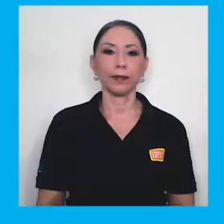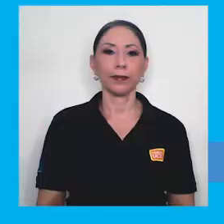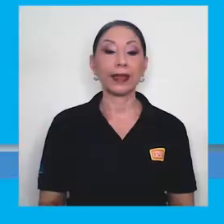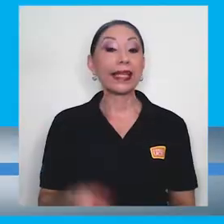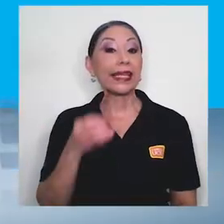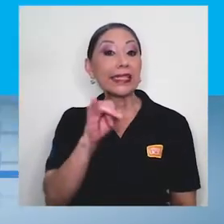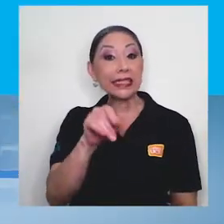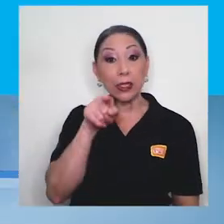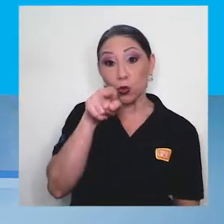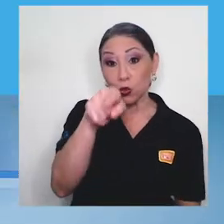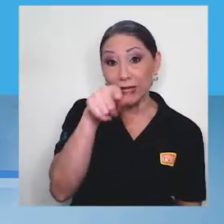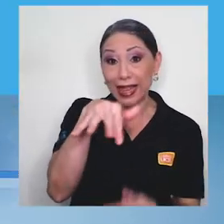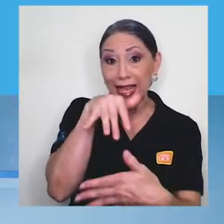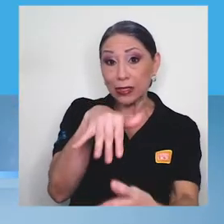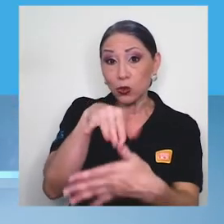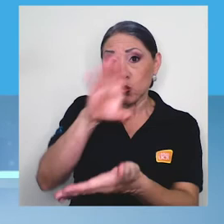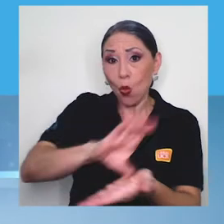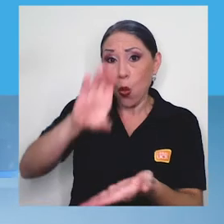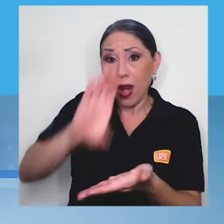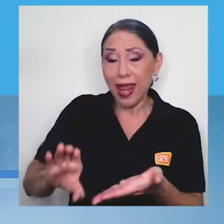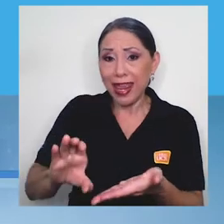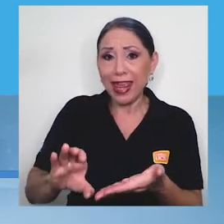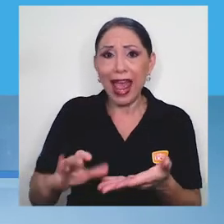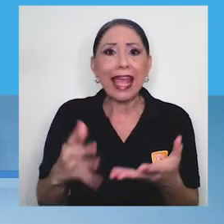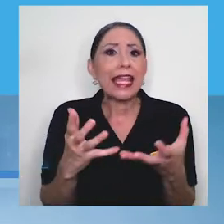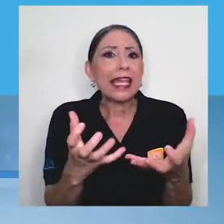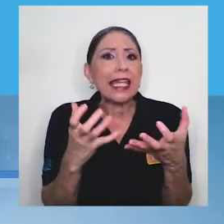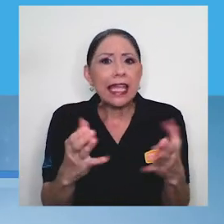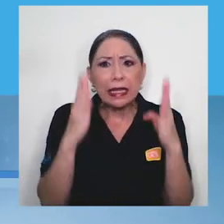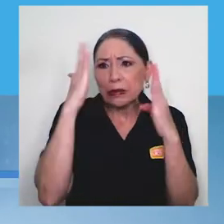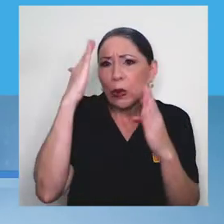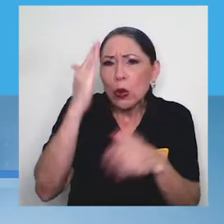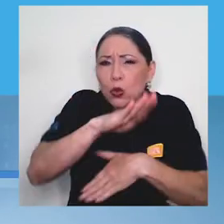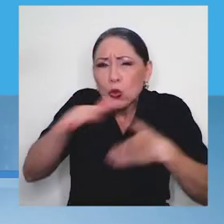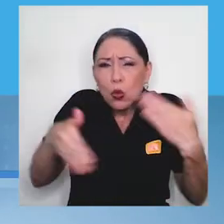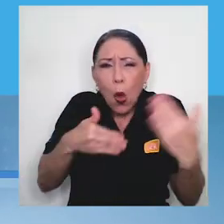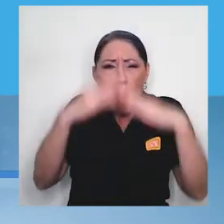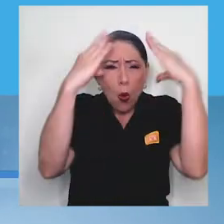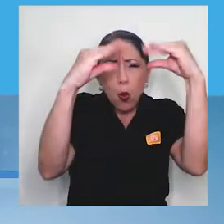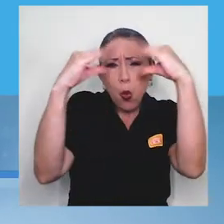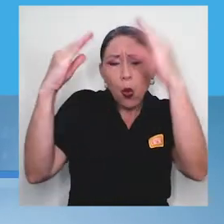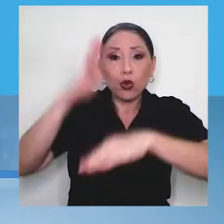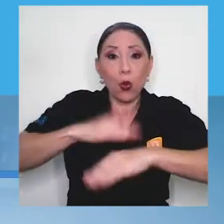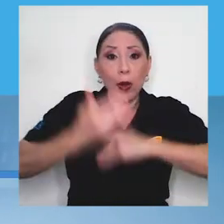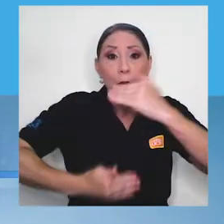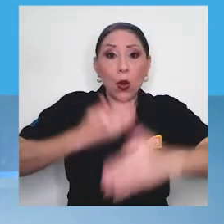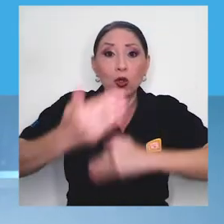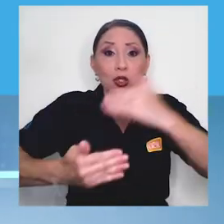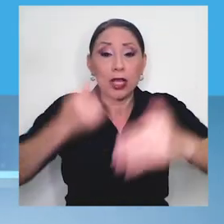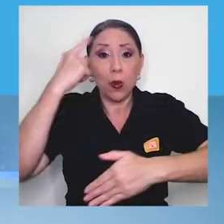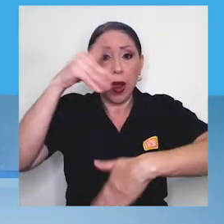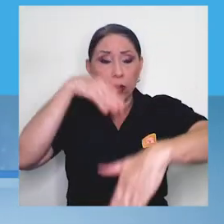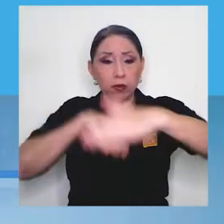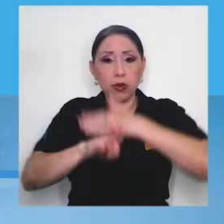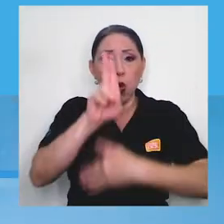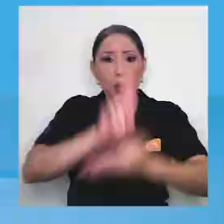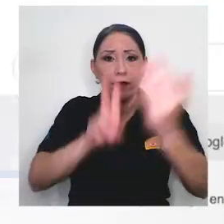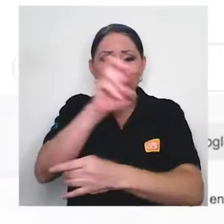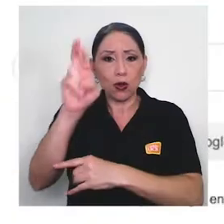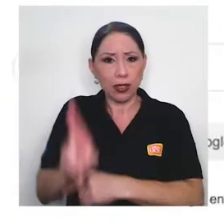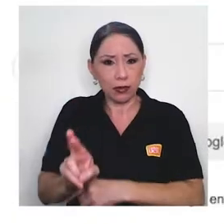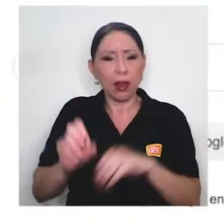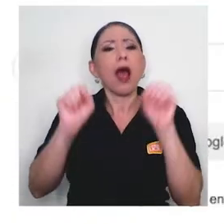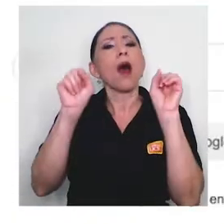Si usted es estudiante de secundaria y no se quiere perder ni un solo detalle sobre el proceso de admisión de la Universidad de Costa Rica,